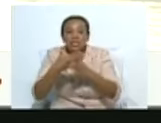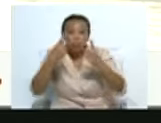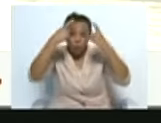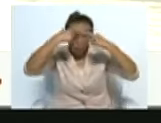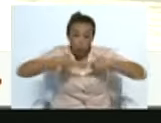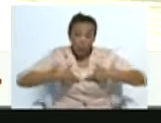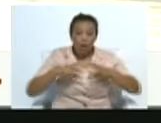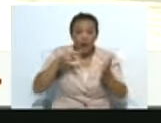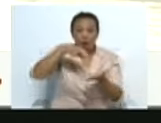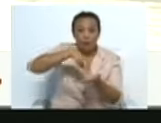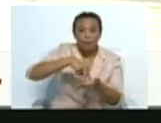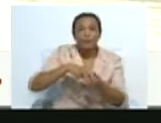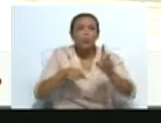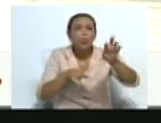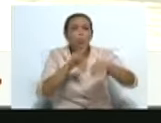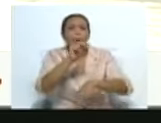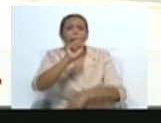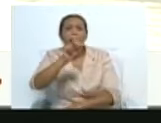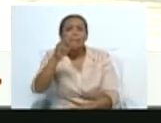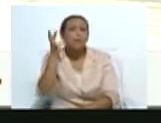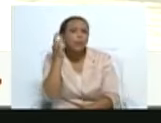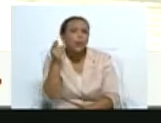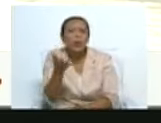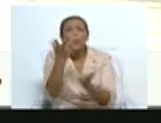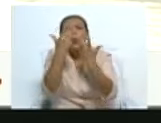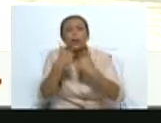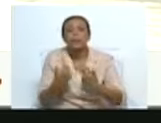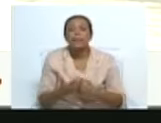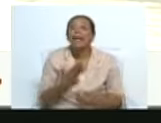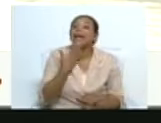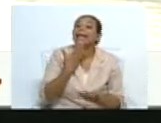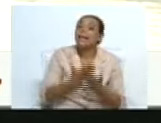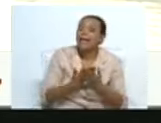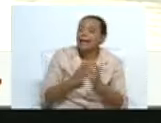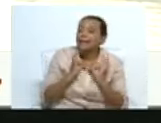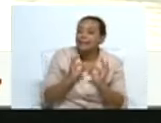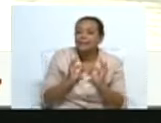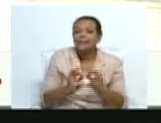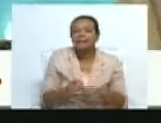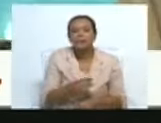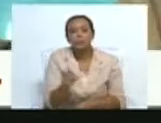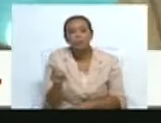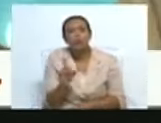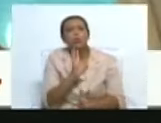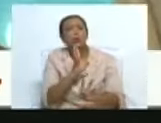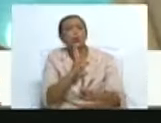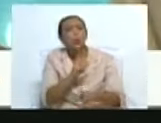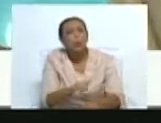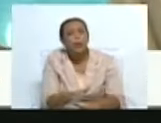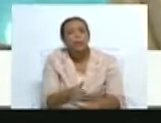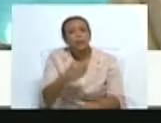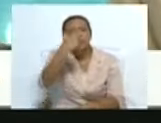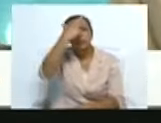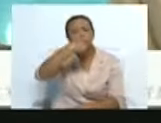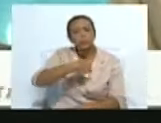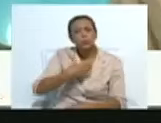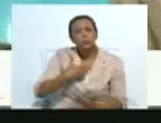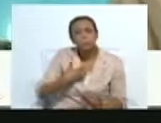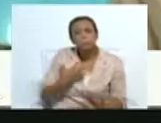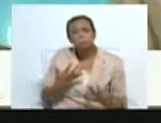teatro. Ana, bienvenida, cuéntanos tu experiencia. Gracias. Yo quiero decir que lo que